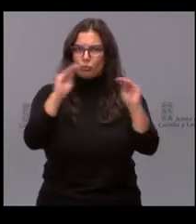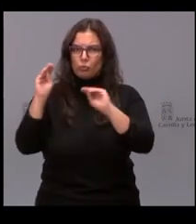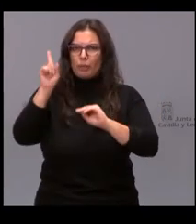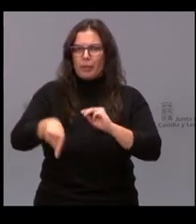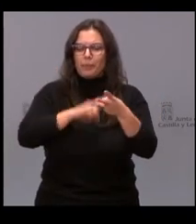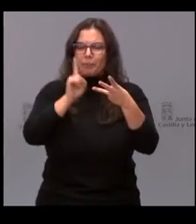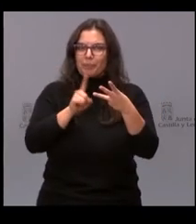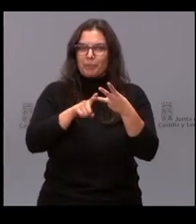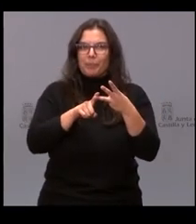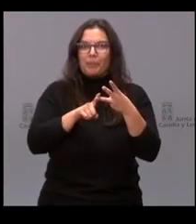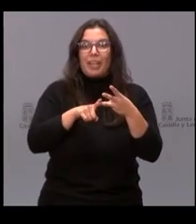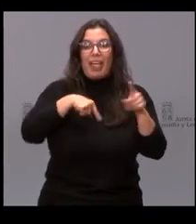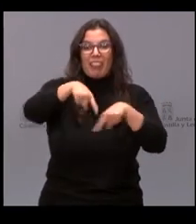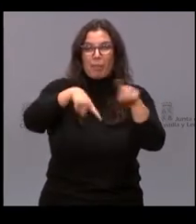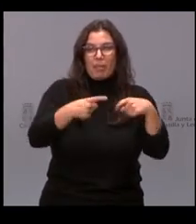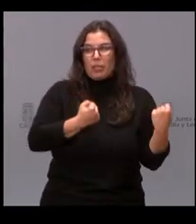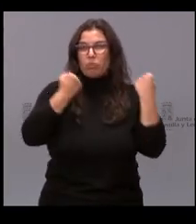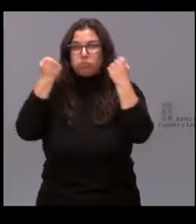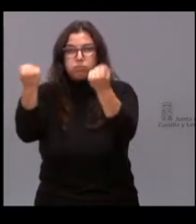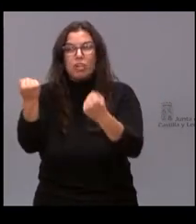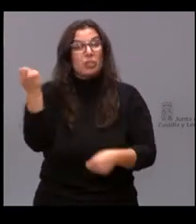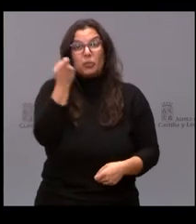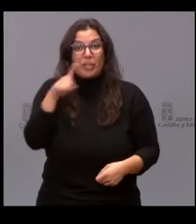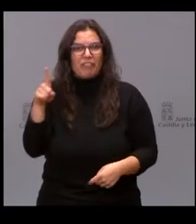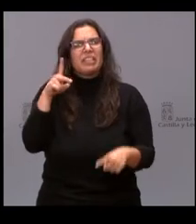Se evitan desplazamientos a sus sedes.